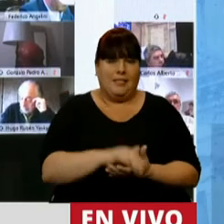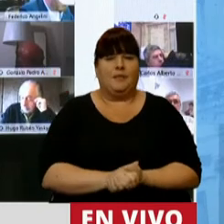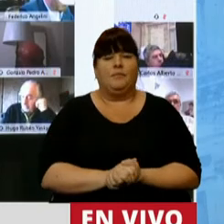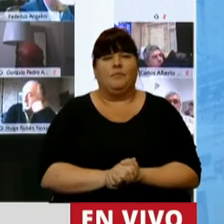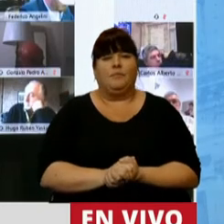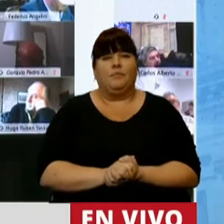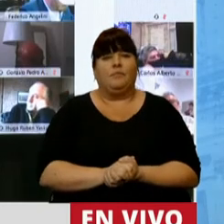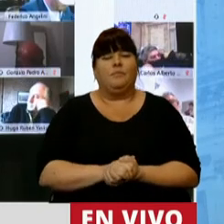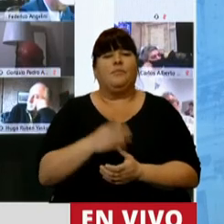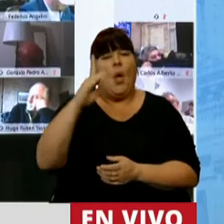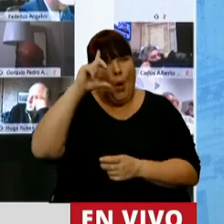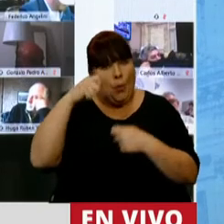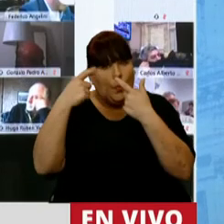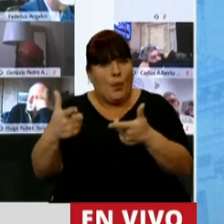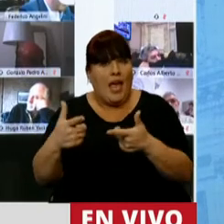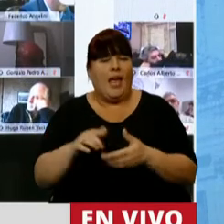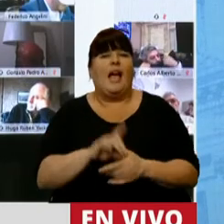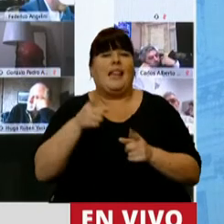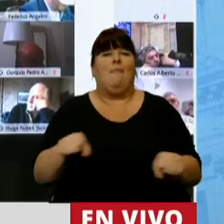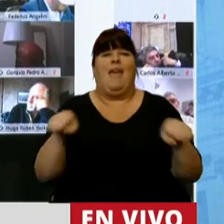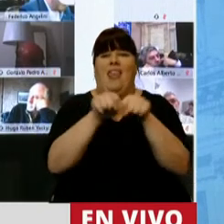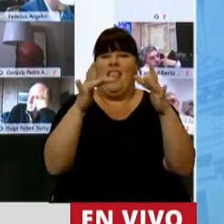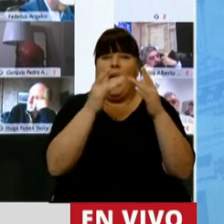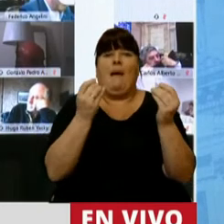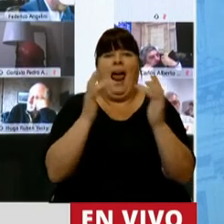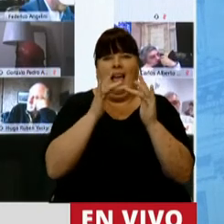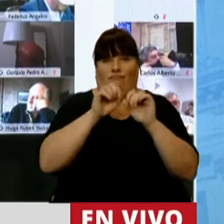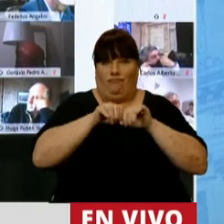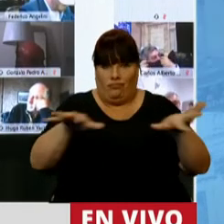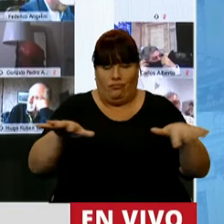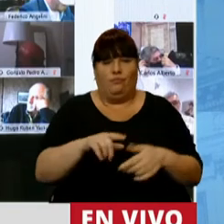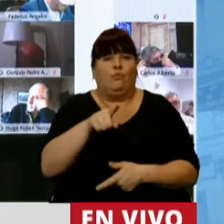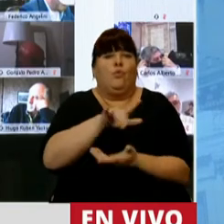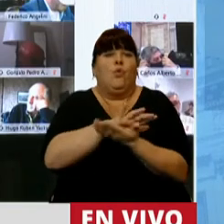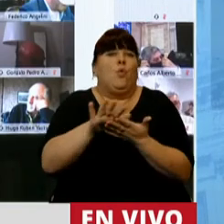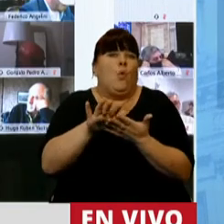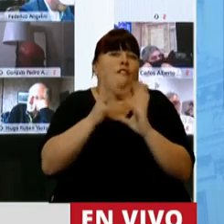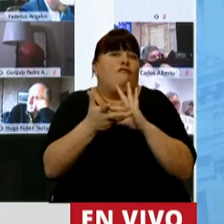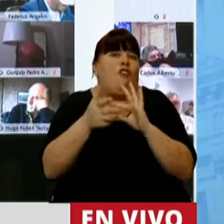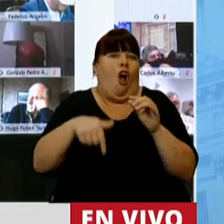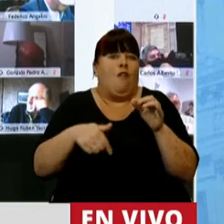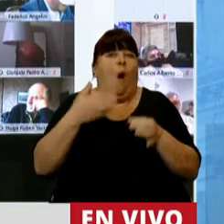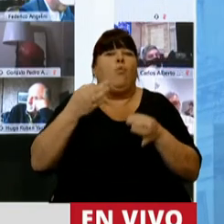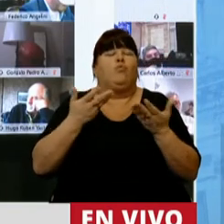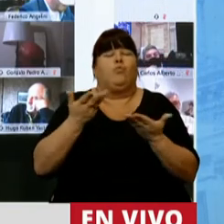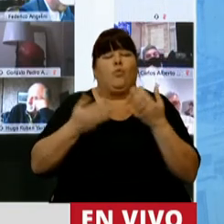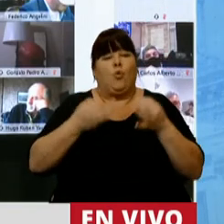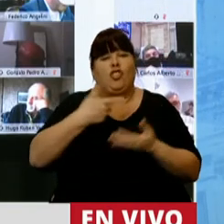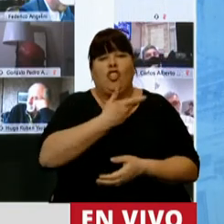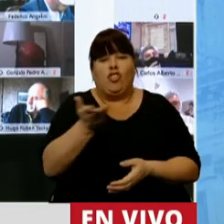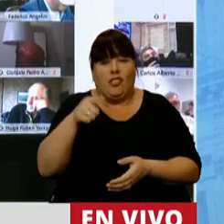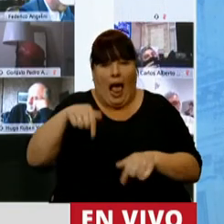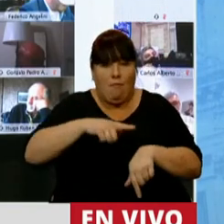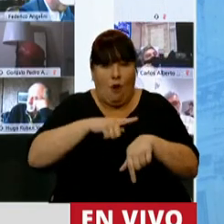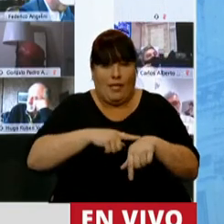con una fuerte inversión en becas y en conectividad para la inclusión digital, que es la nueva forma de justicia social en estos tiempos.